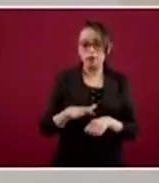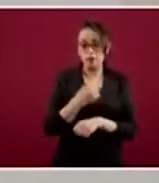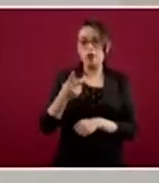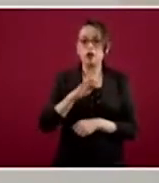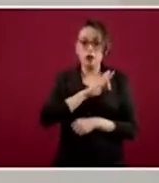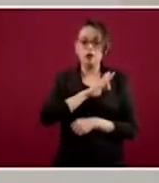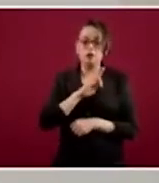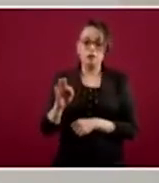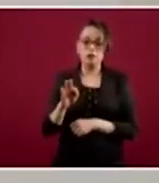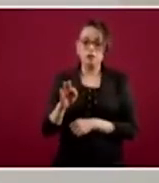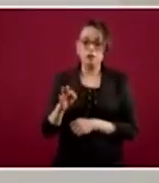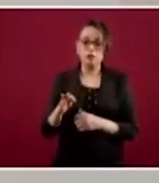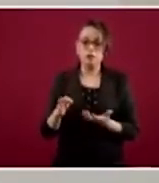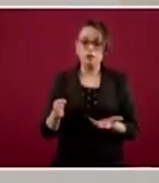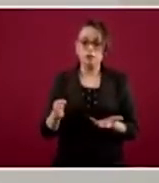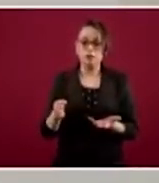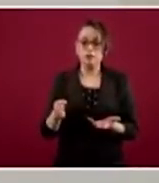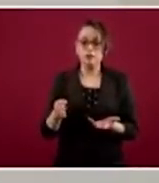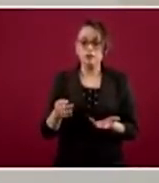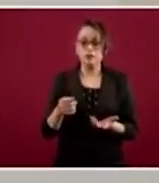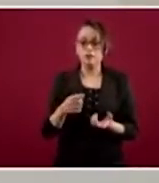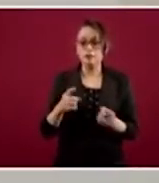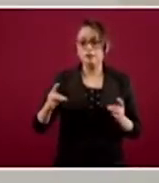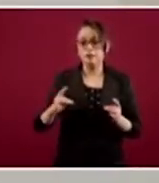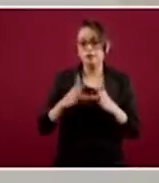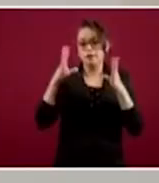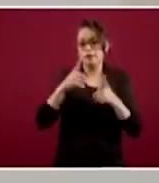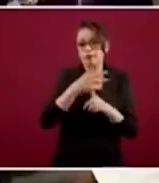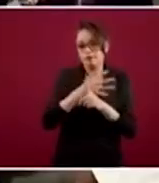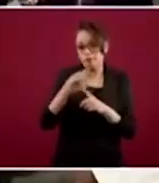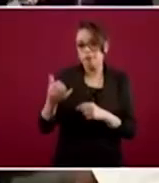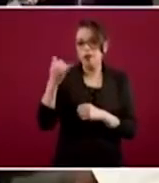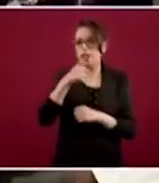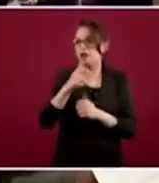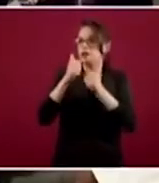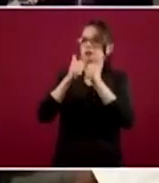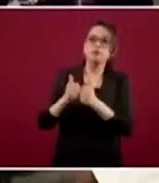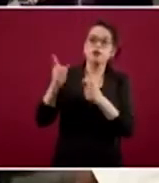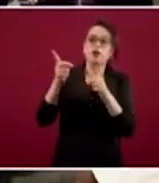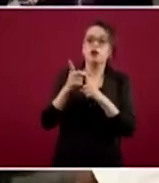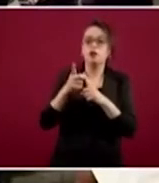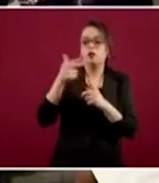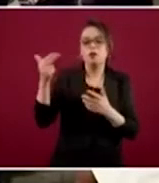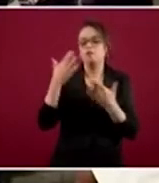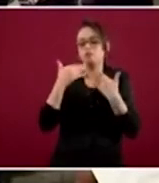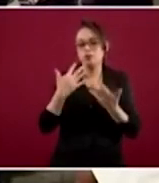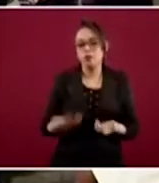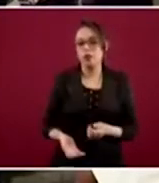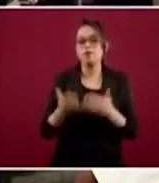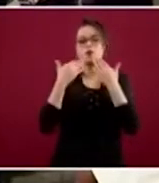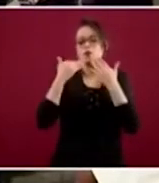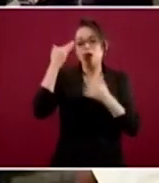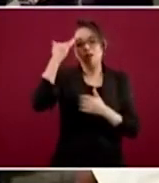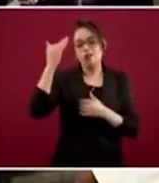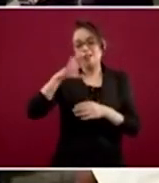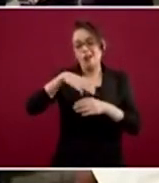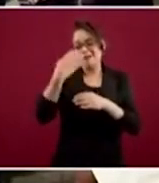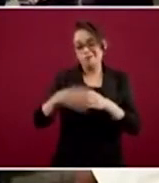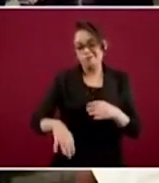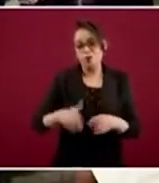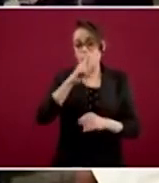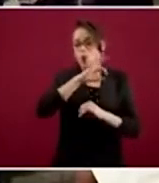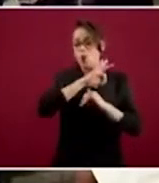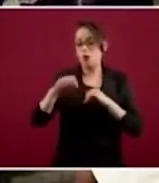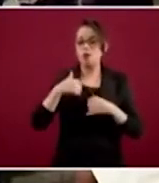alojados y no conviene que eso ocurra. Lo último que quiero decir, ya no hay tiempo, lo último que quiero decir es